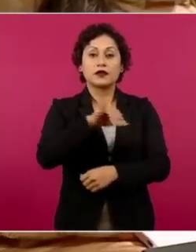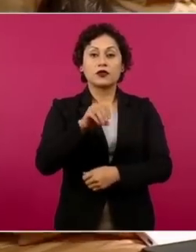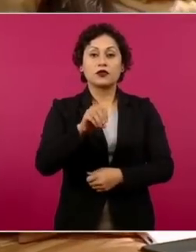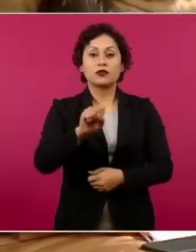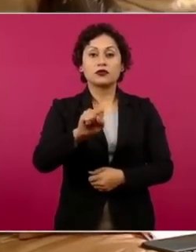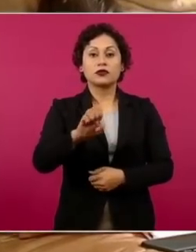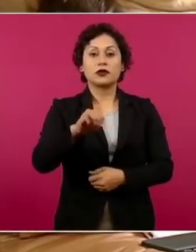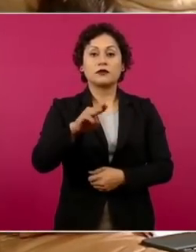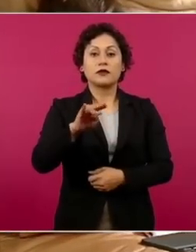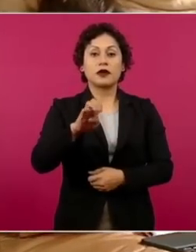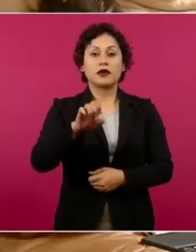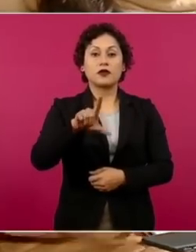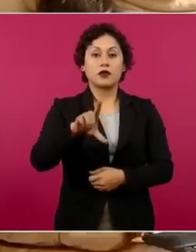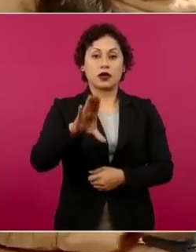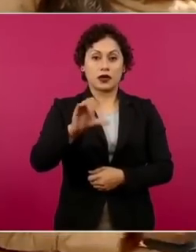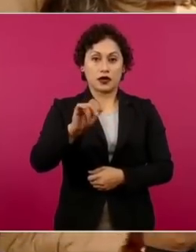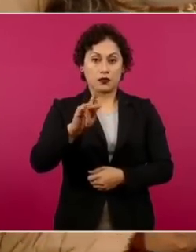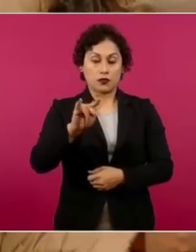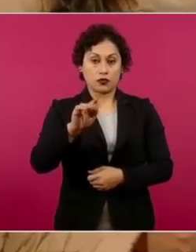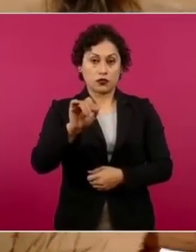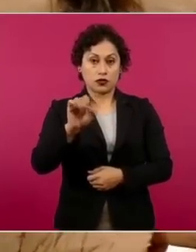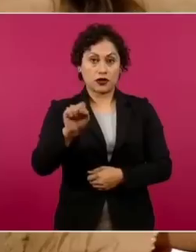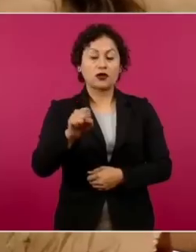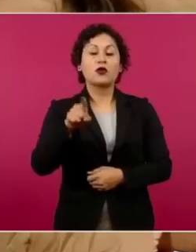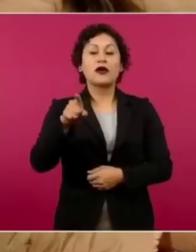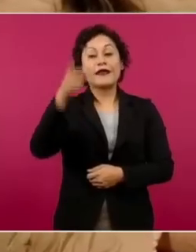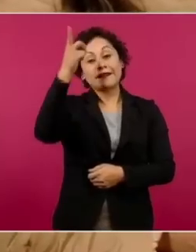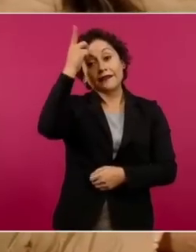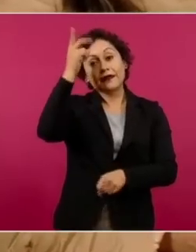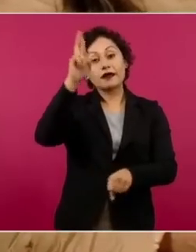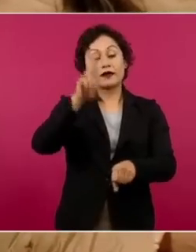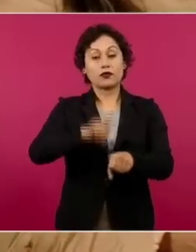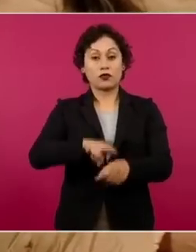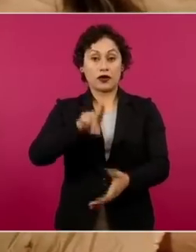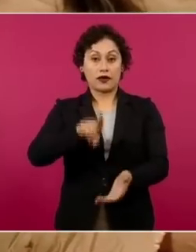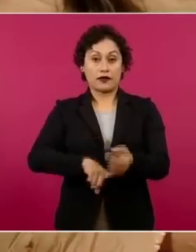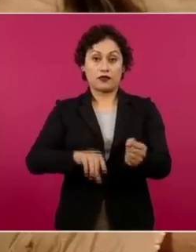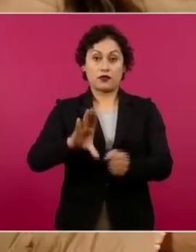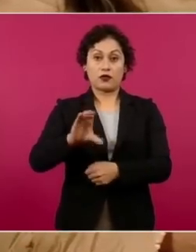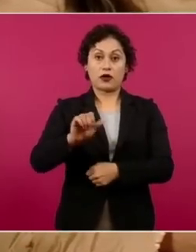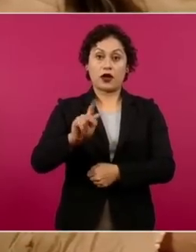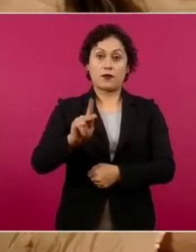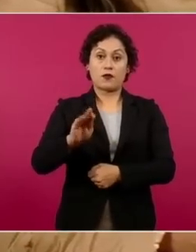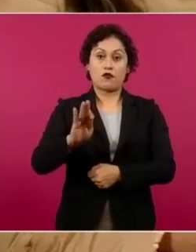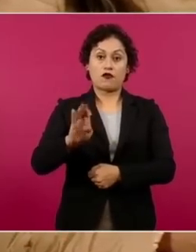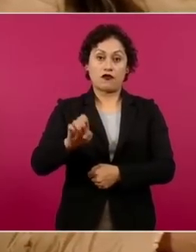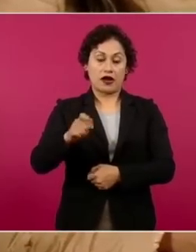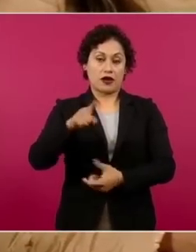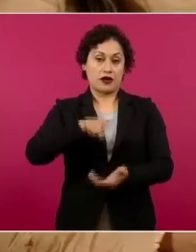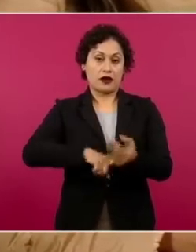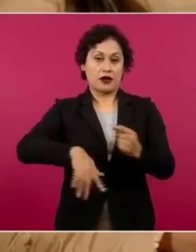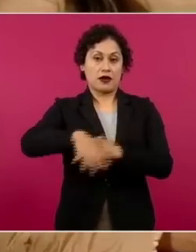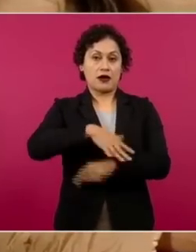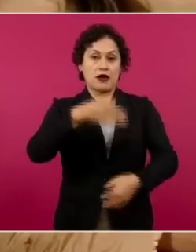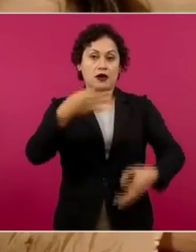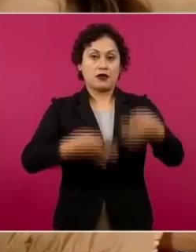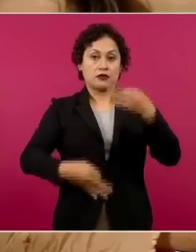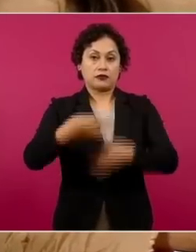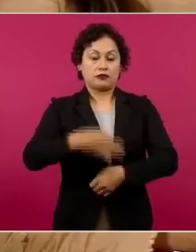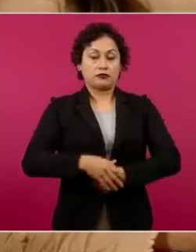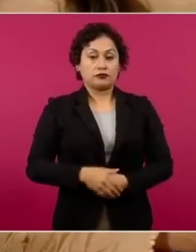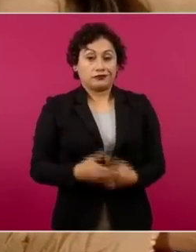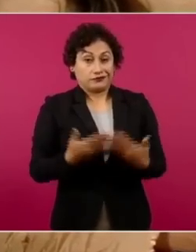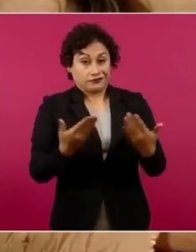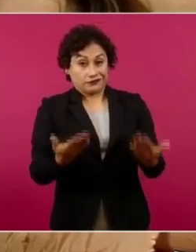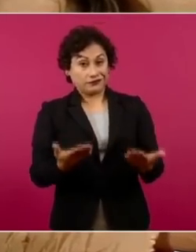Villegas, director jurídico de Capufe. No hay, ni siquiera quieren sentarse a